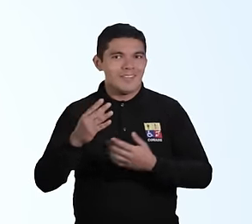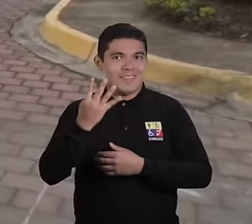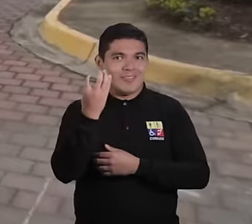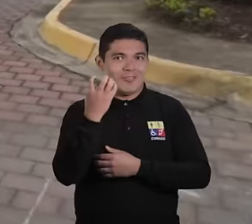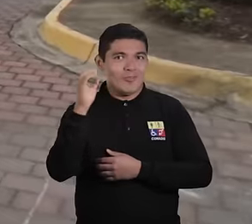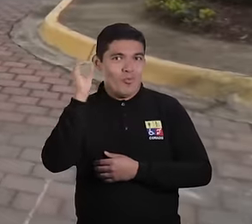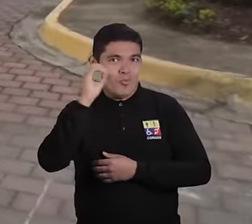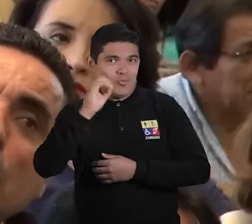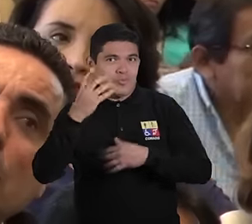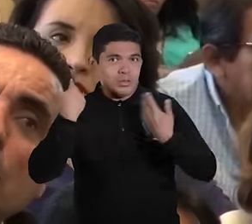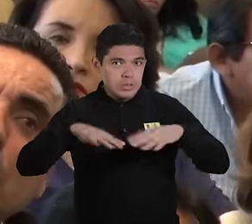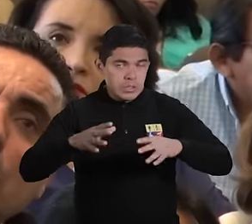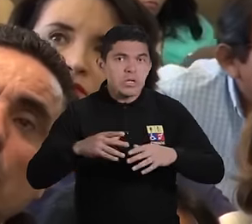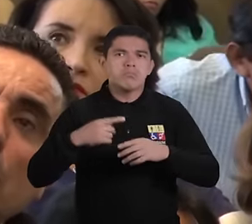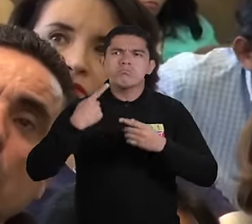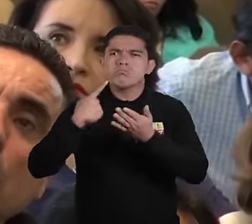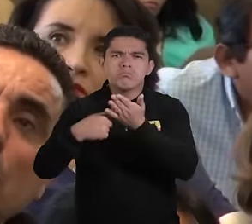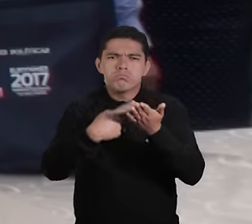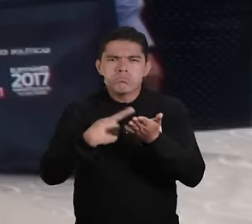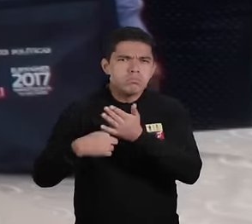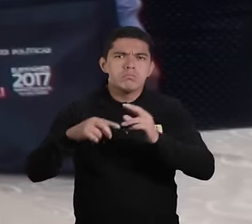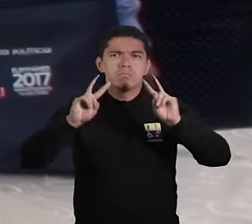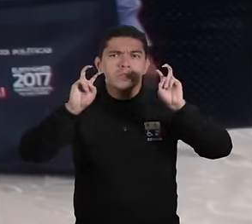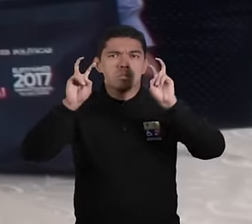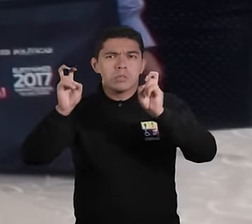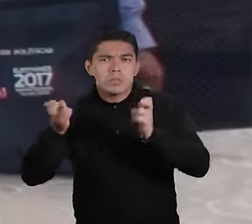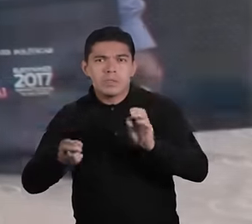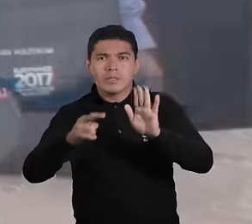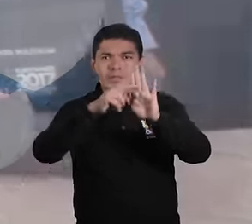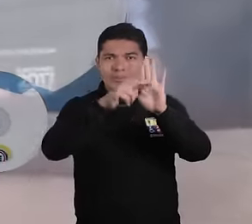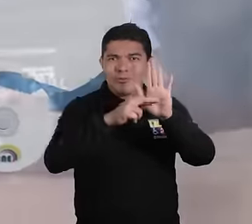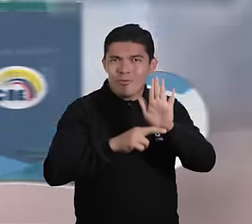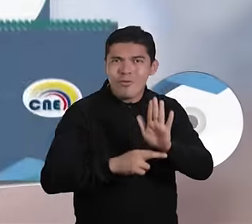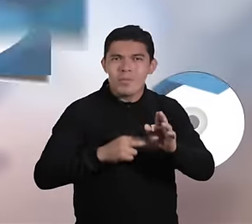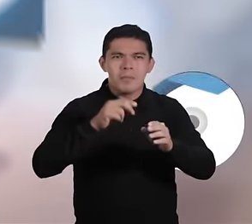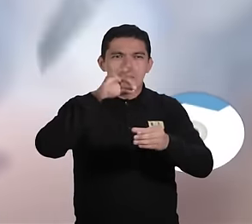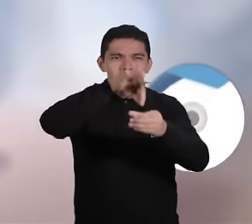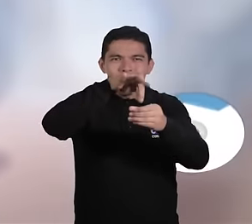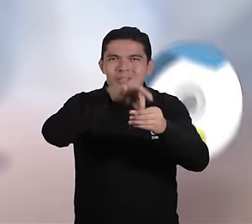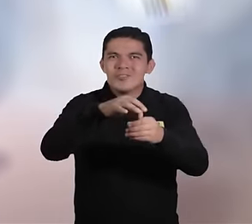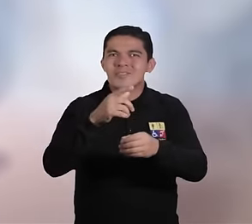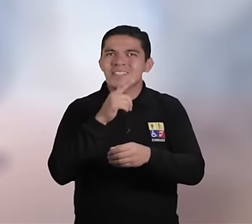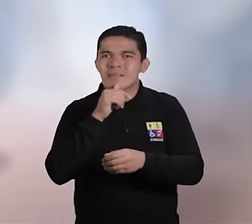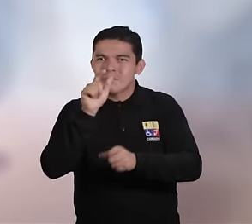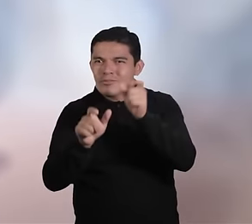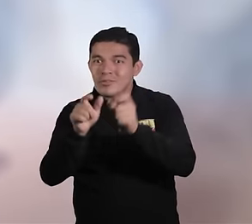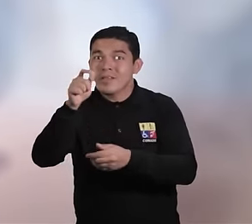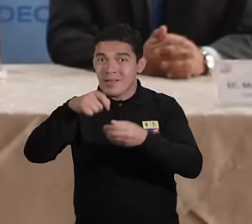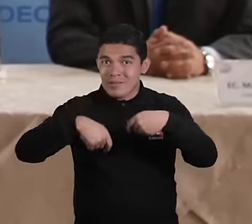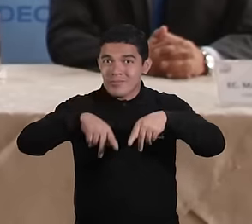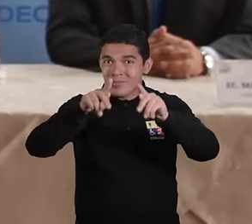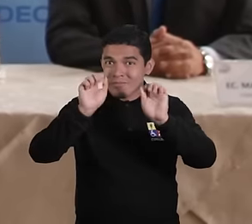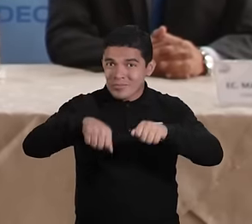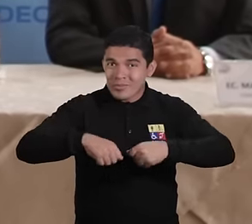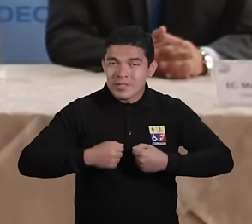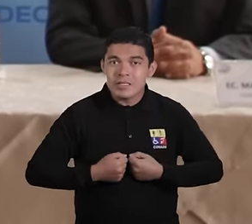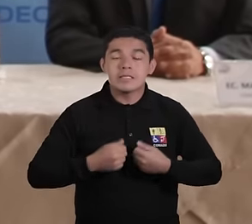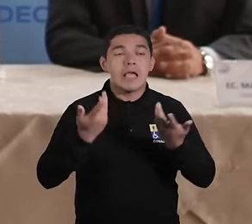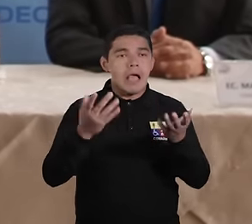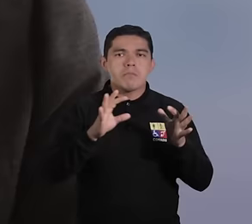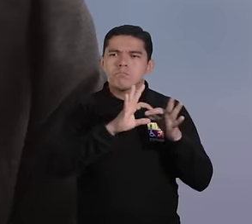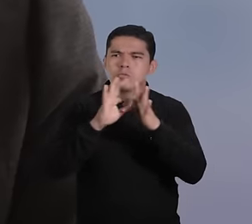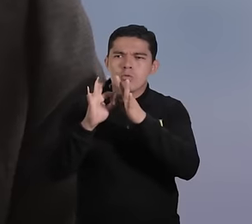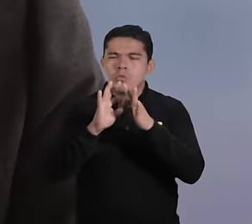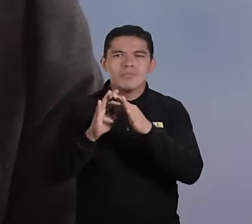Además de las temáticas tratadas en territorio, se entregó el registro electoral, resaltando los esfuerzos del CNE y registro